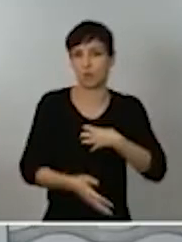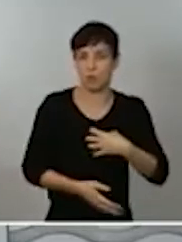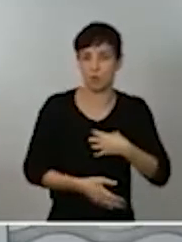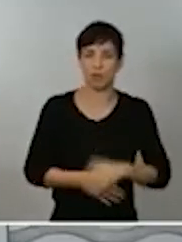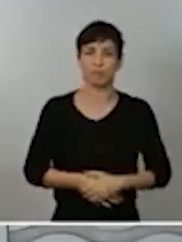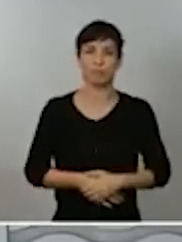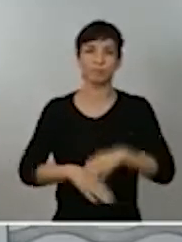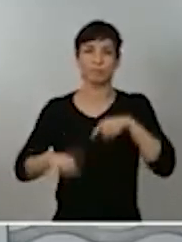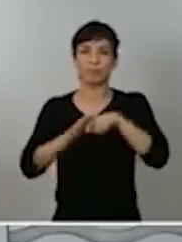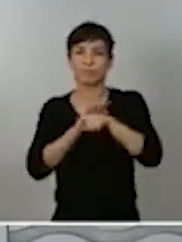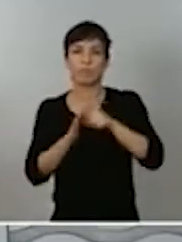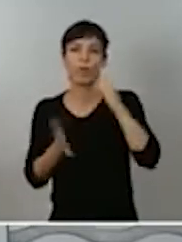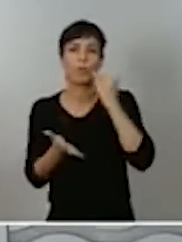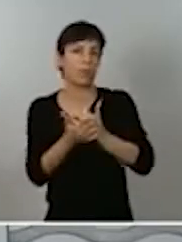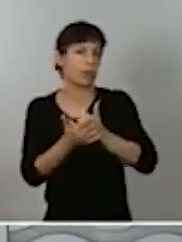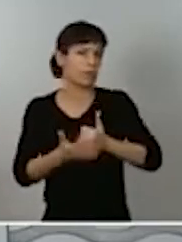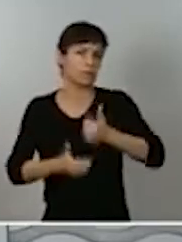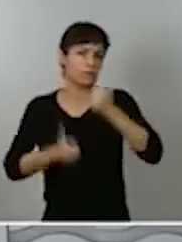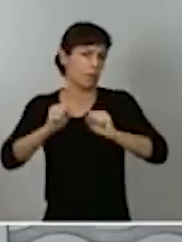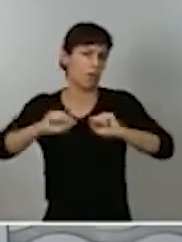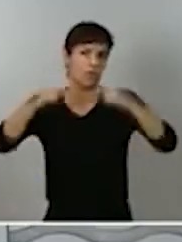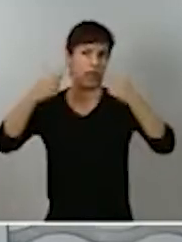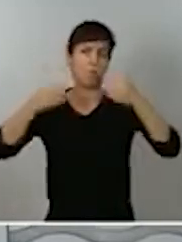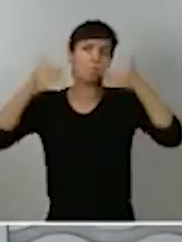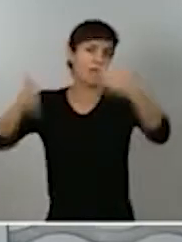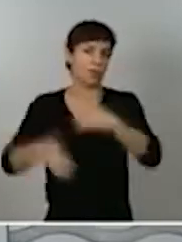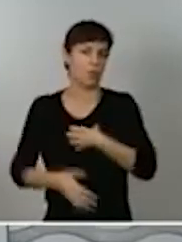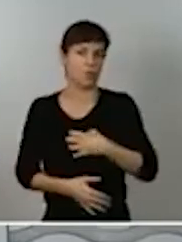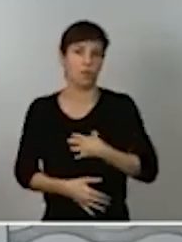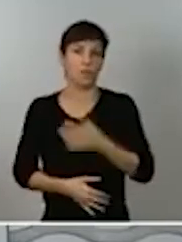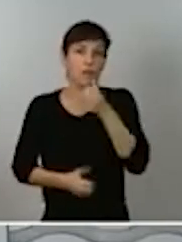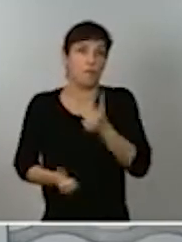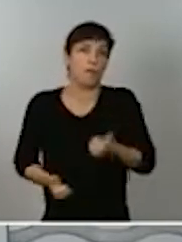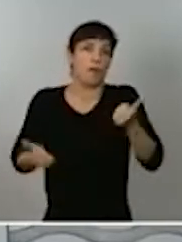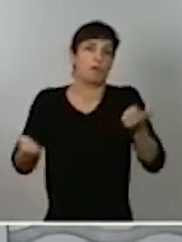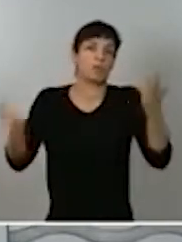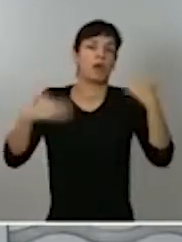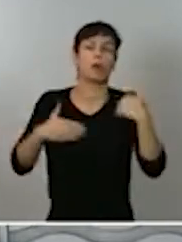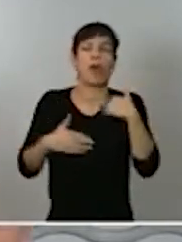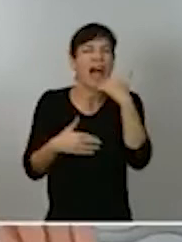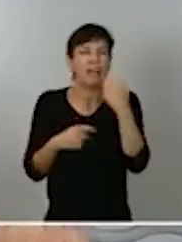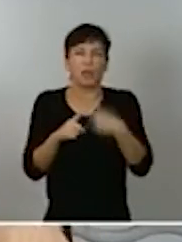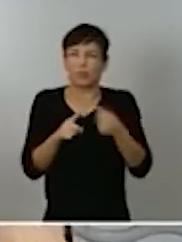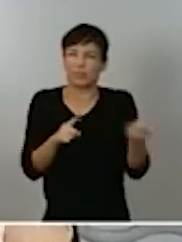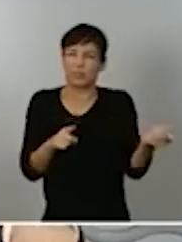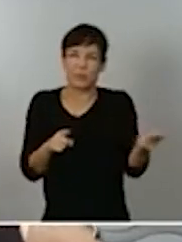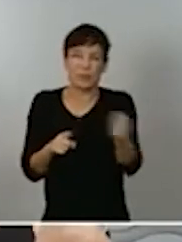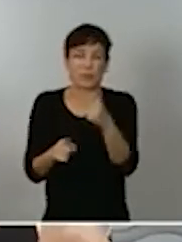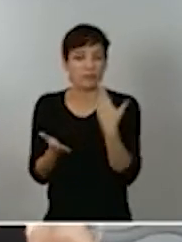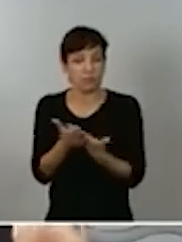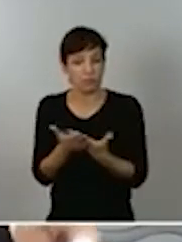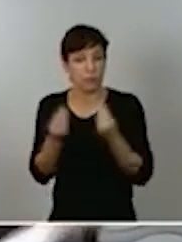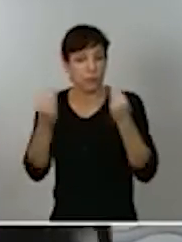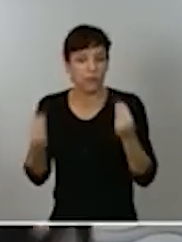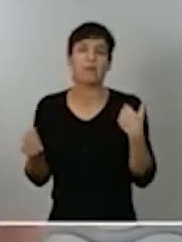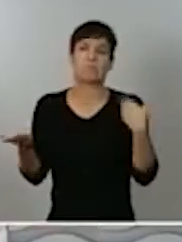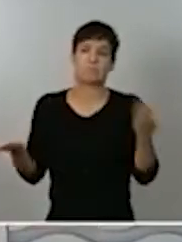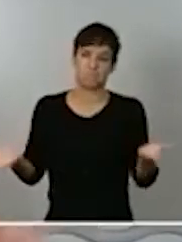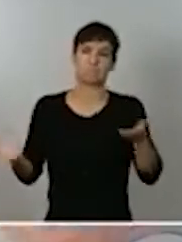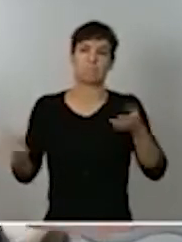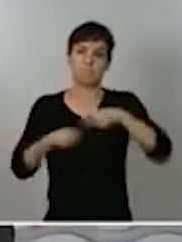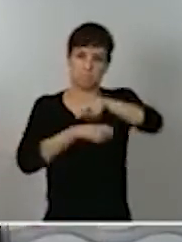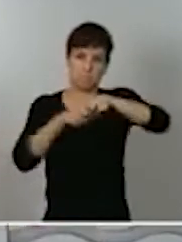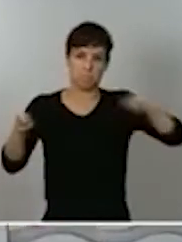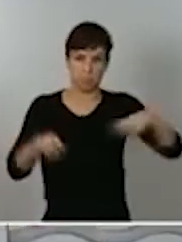oficiales inaplazables por causa de fuerza mayor o cualquier otra actividad análoga que esté debidamente acreditada. Los municipios